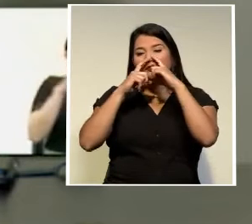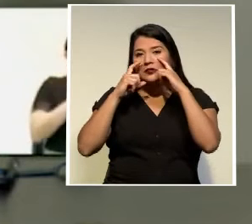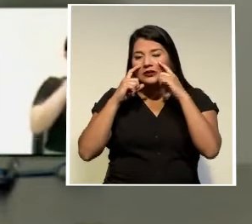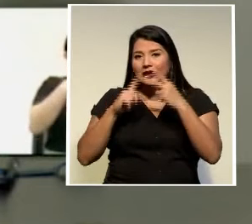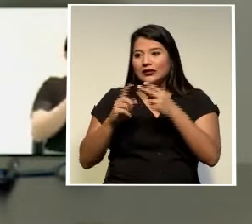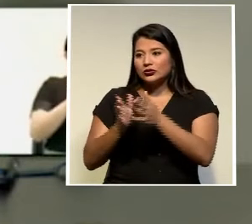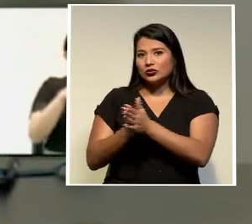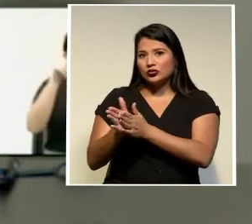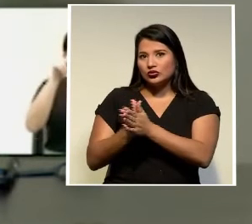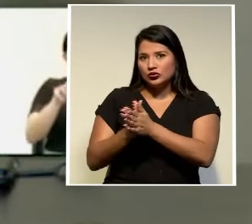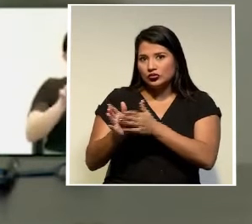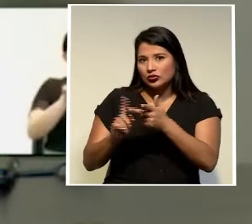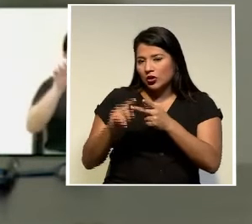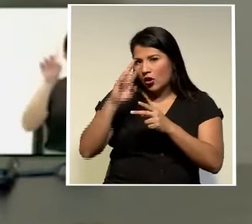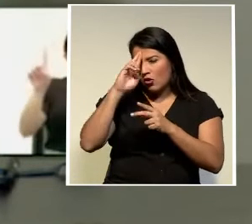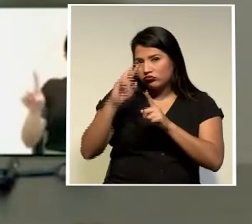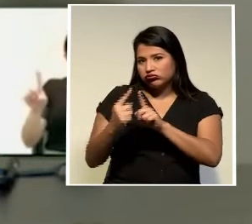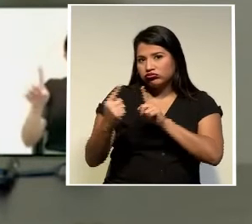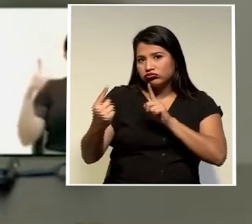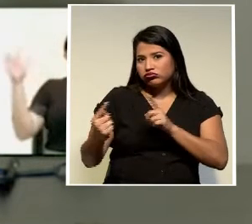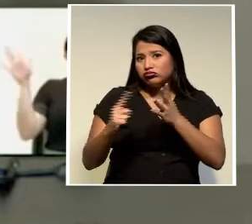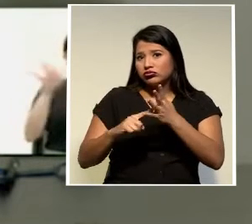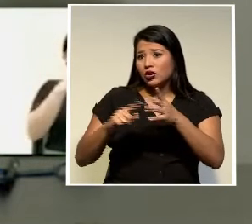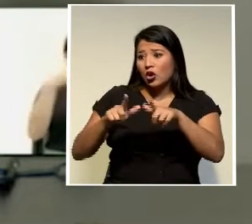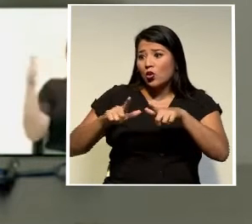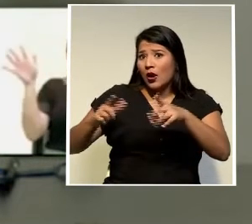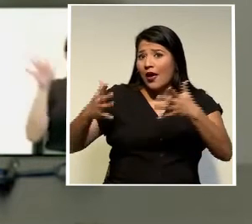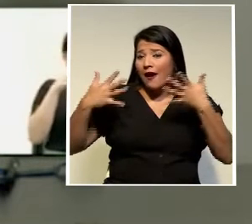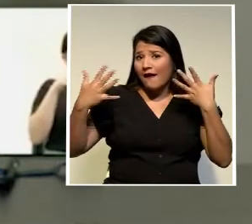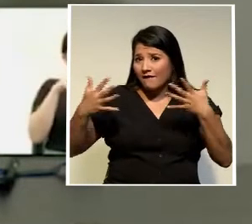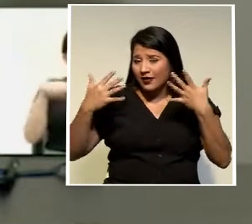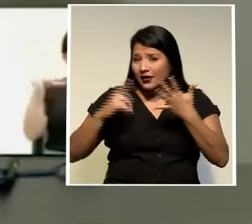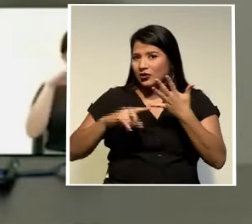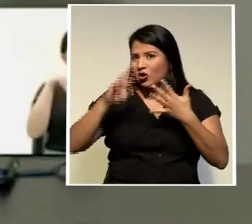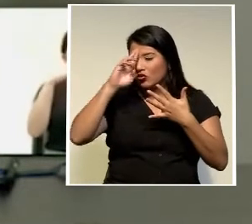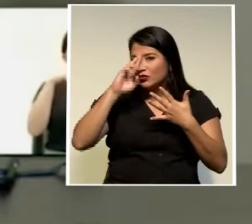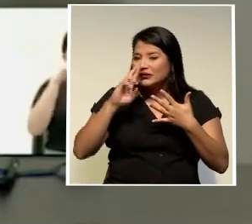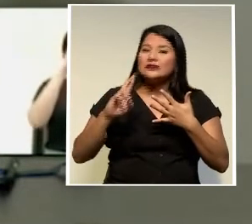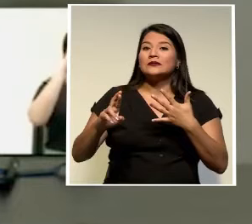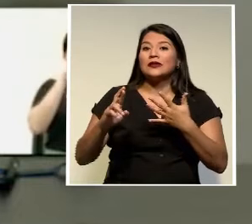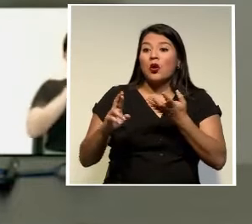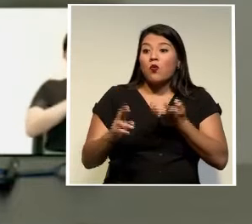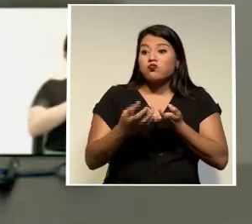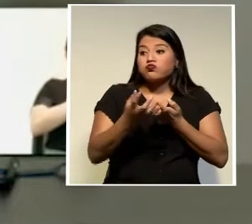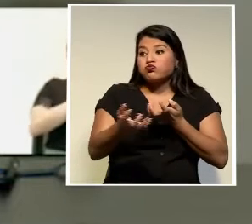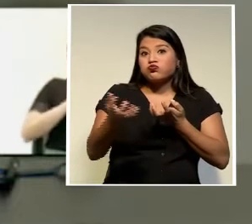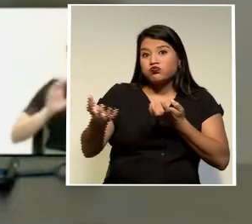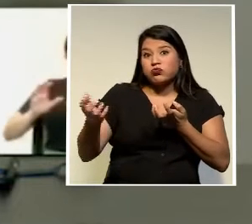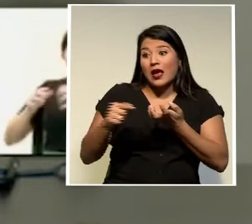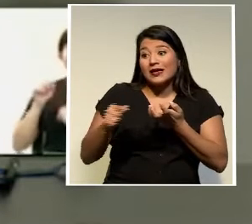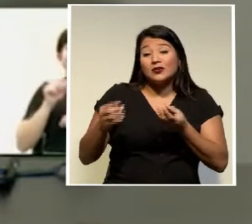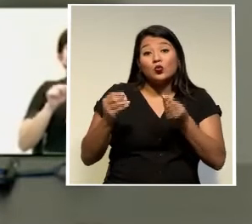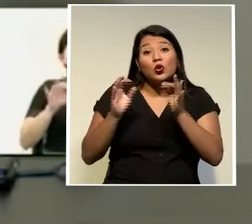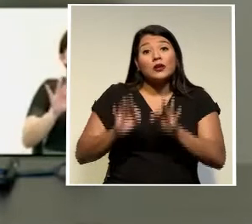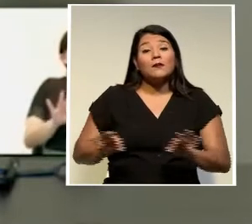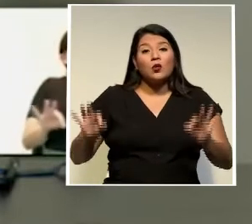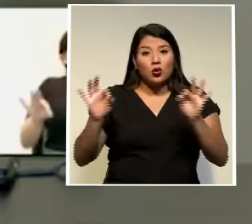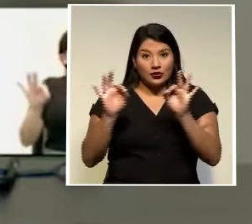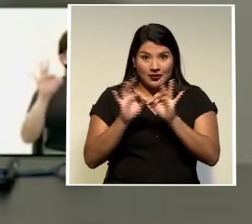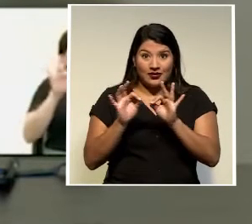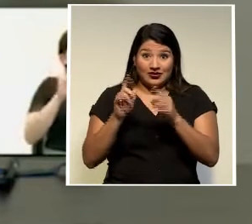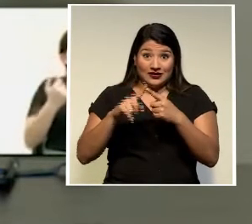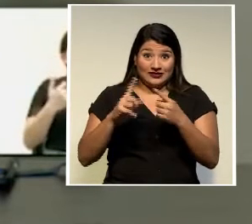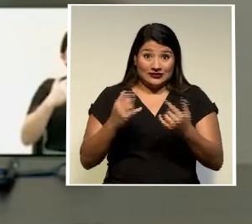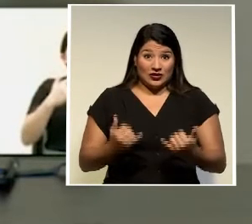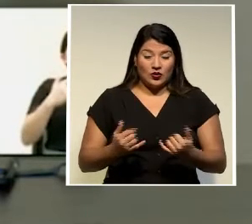manos el distanciamiento físico la ventilación de espacios cerrados el respeto a las burbujas sociales son muy relevantes a la